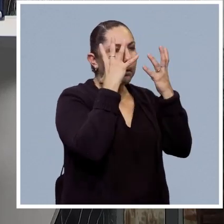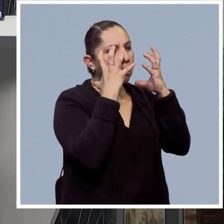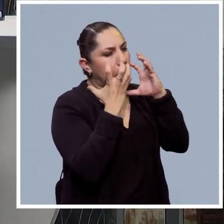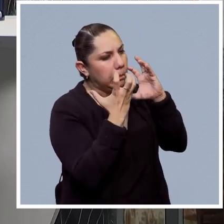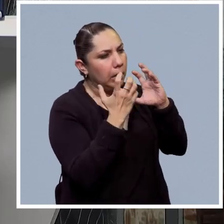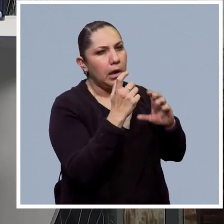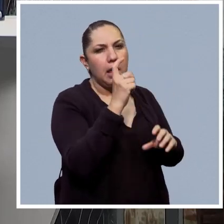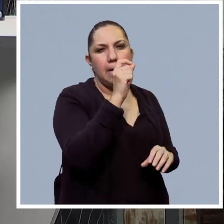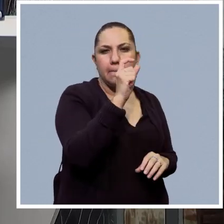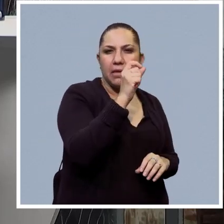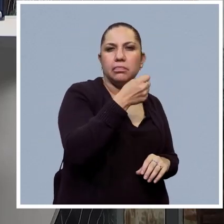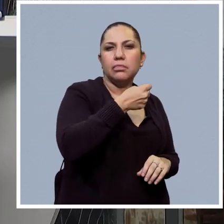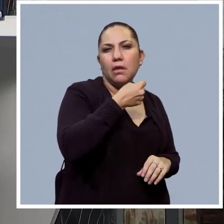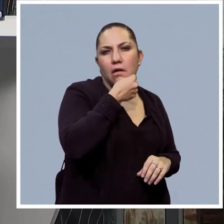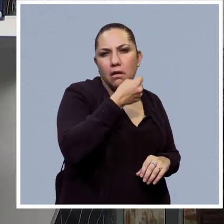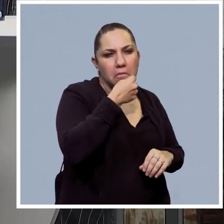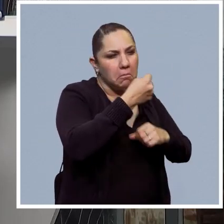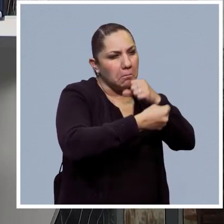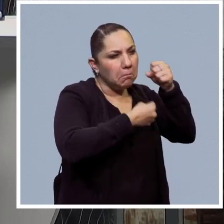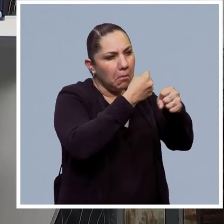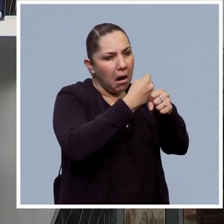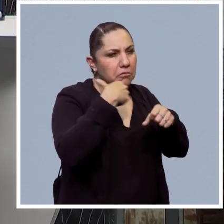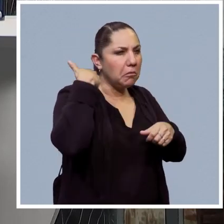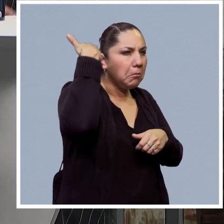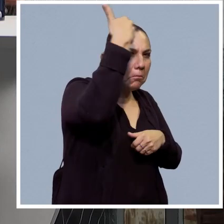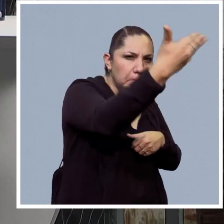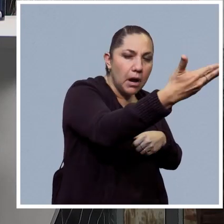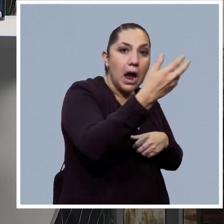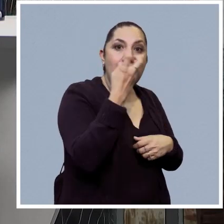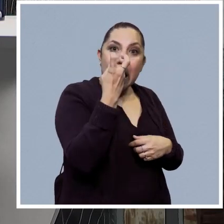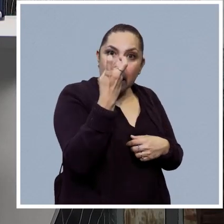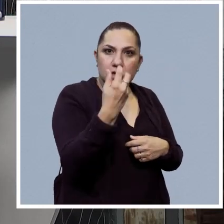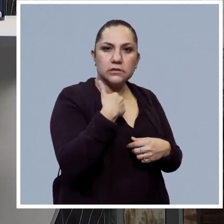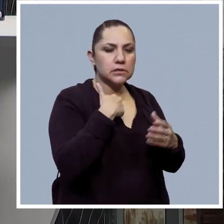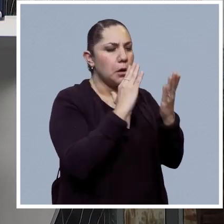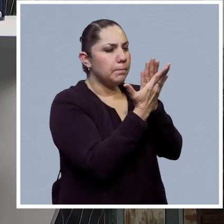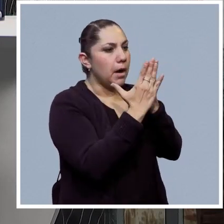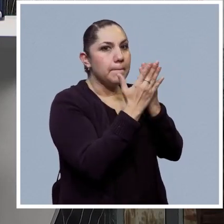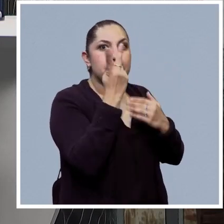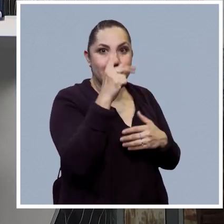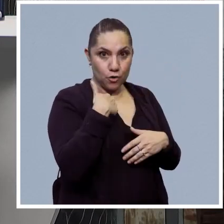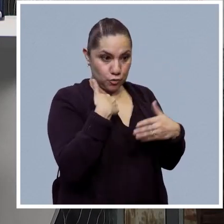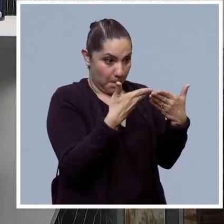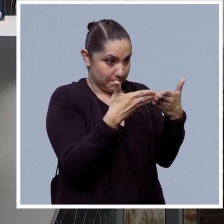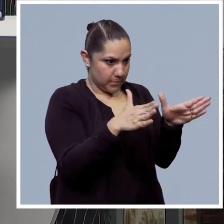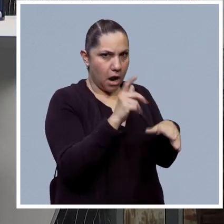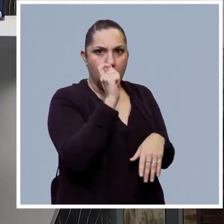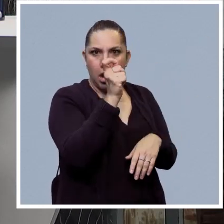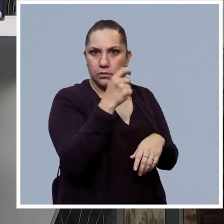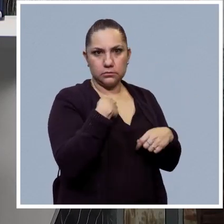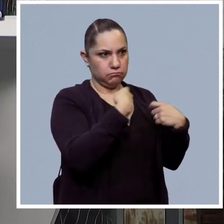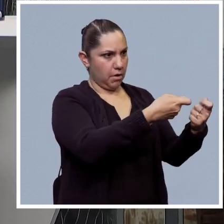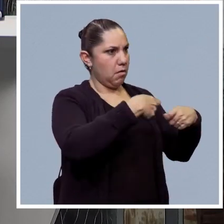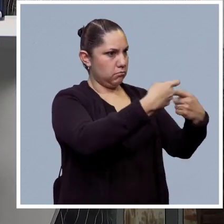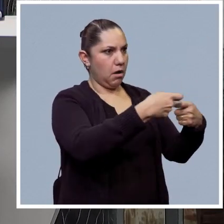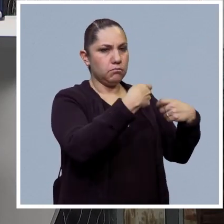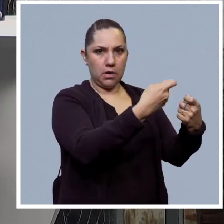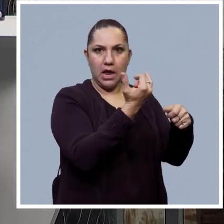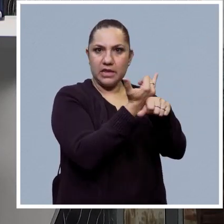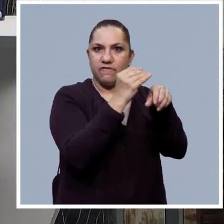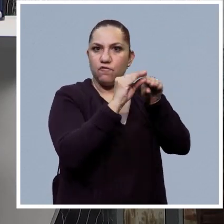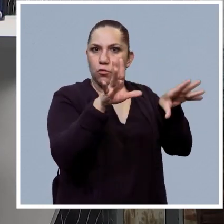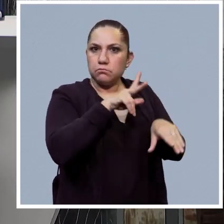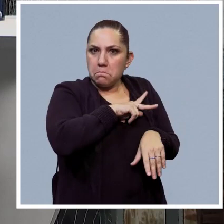Entonces, eso alimenta, por ejemplo, redes en diferentes partes del mundo. China es de las que tiene mucha más información y no está